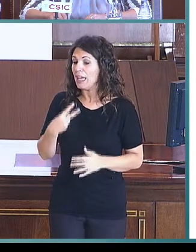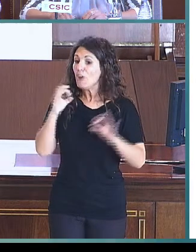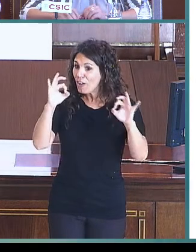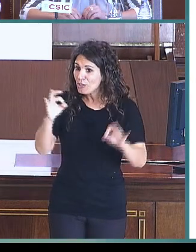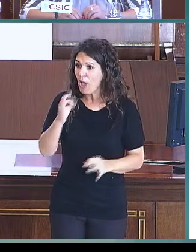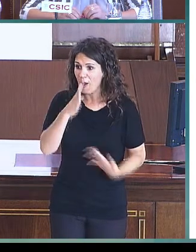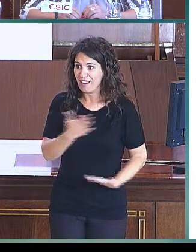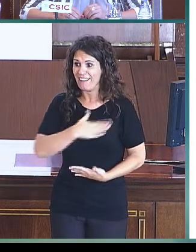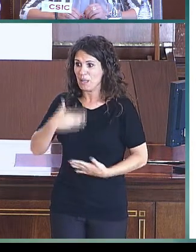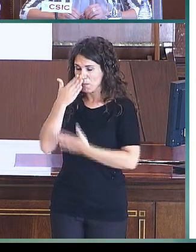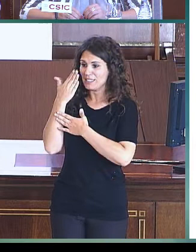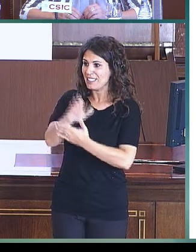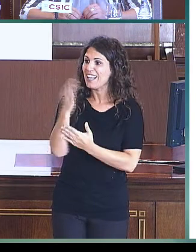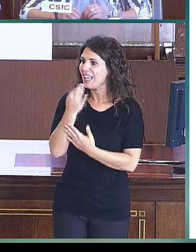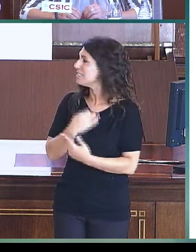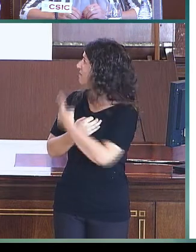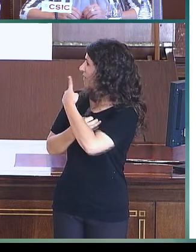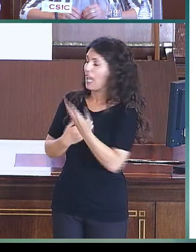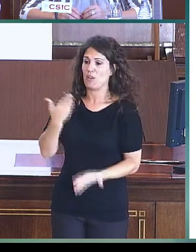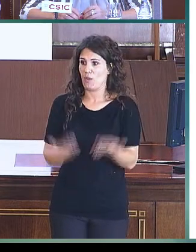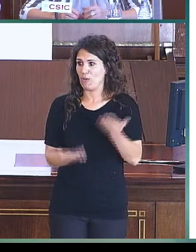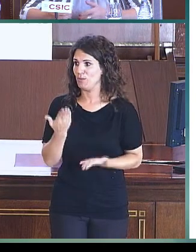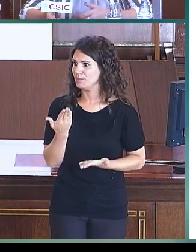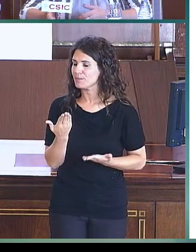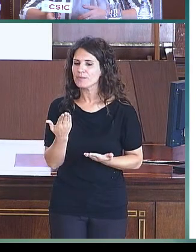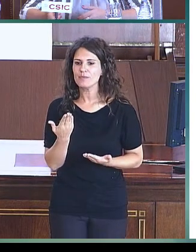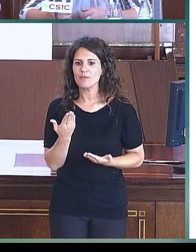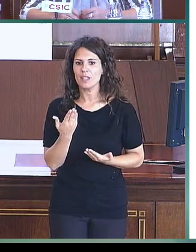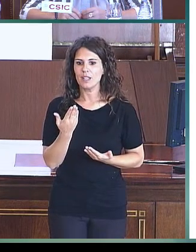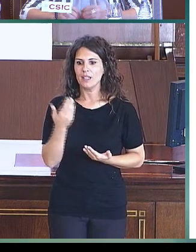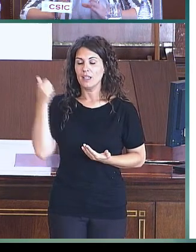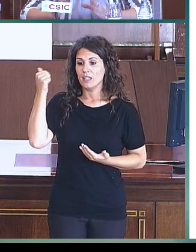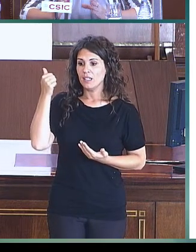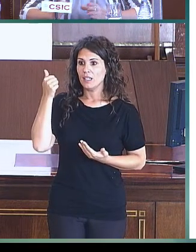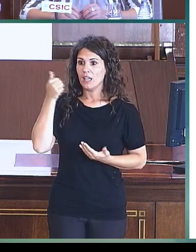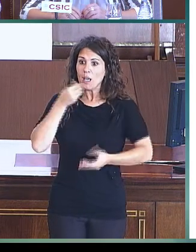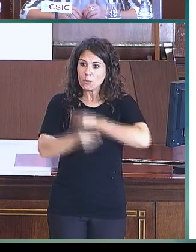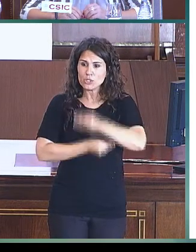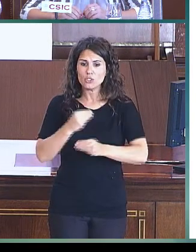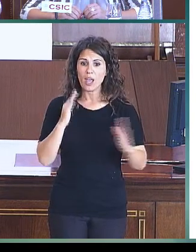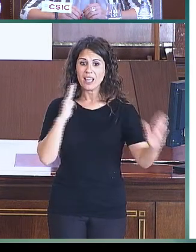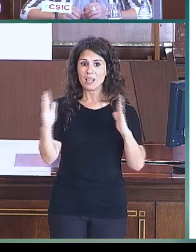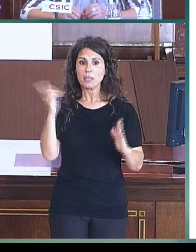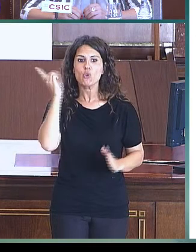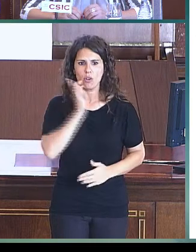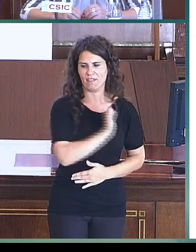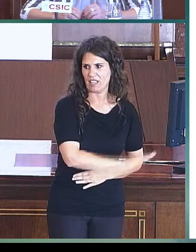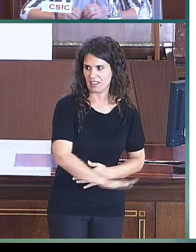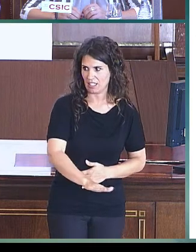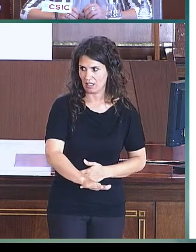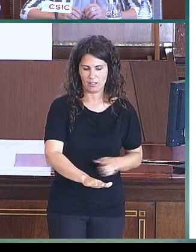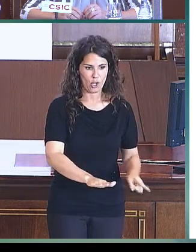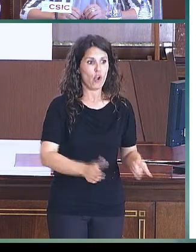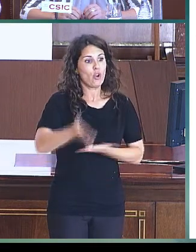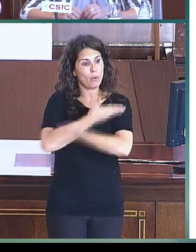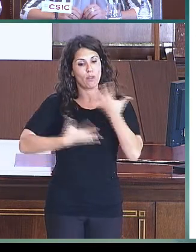evaluación, que está realizada en la etapa solo de infantil, en colaboración con